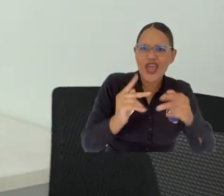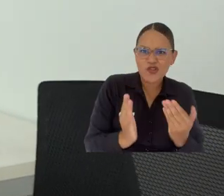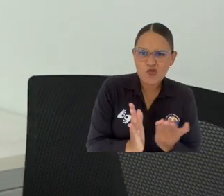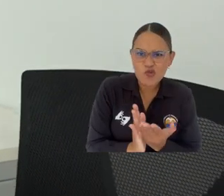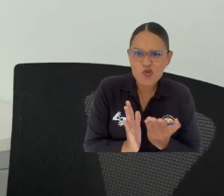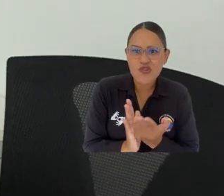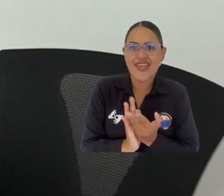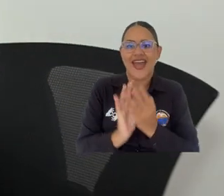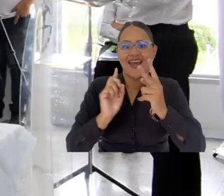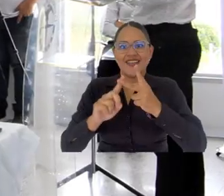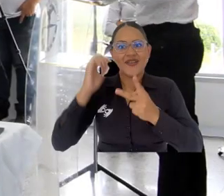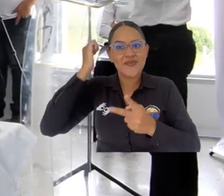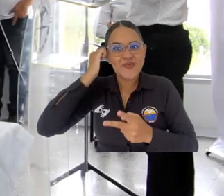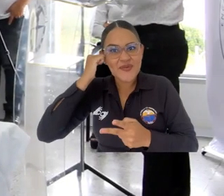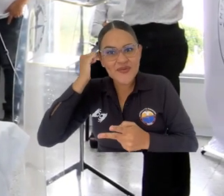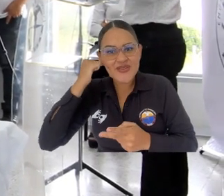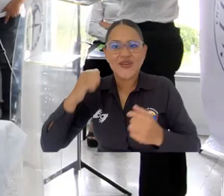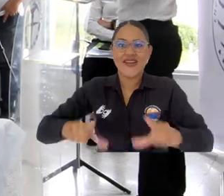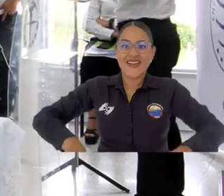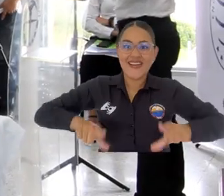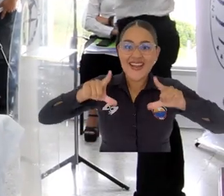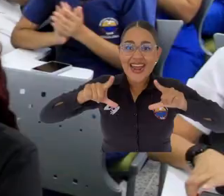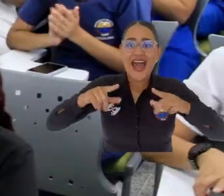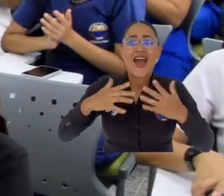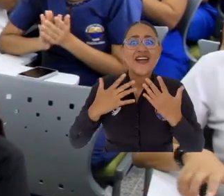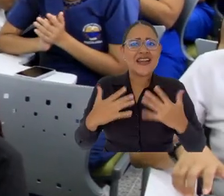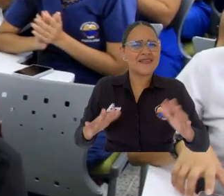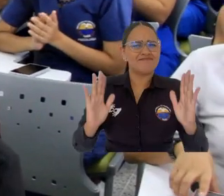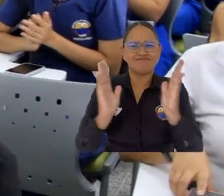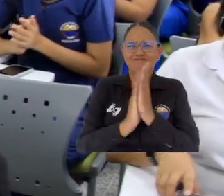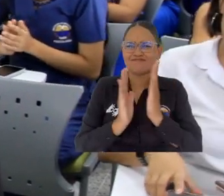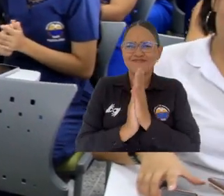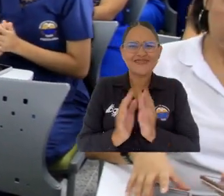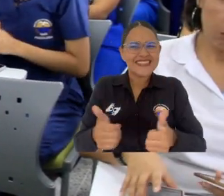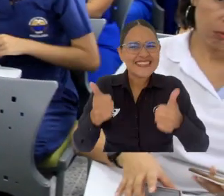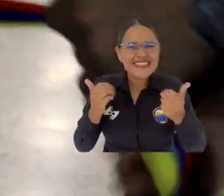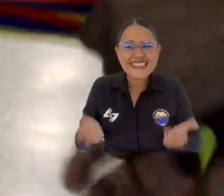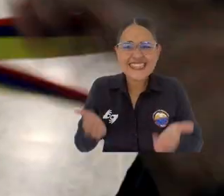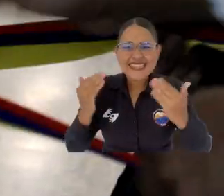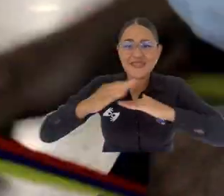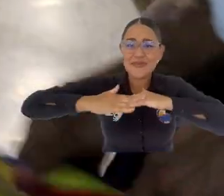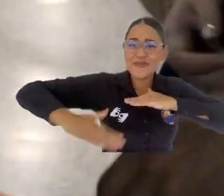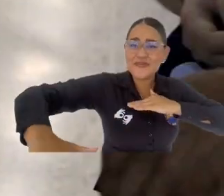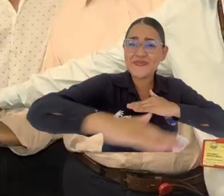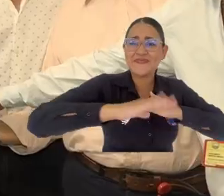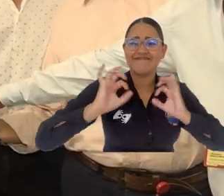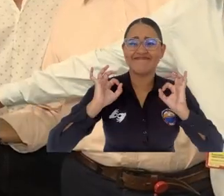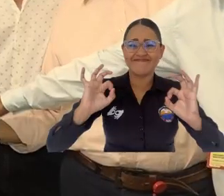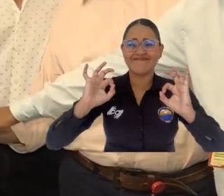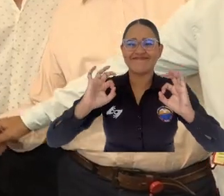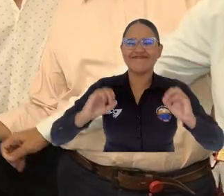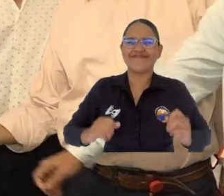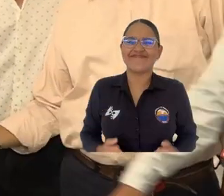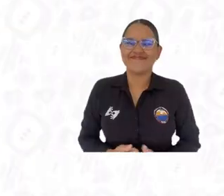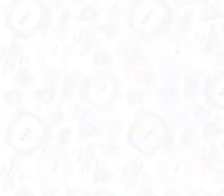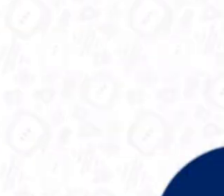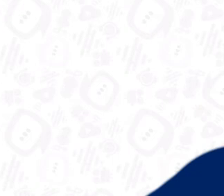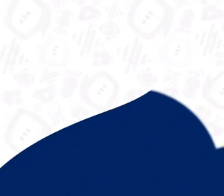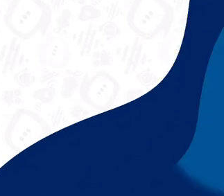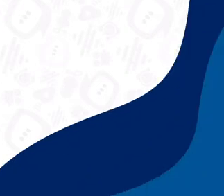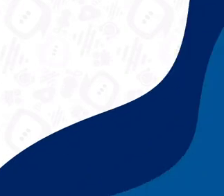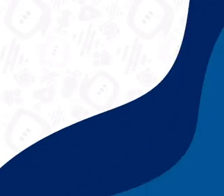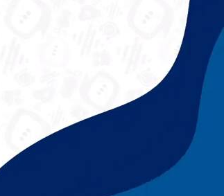de posgrado, docentes e investigadores de la Facultad de Ciencias de la Salud aplauden este nuevo escenario clínico y científico.